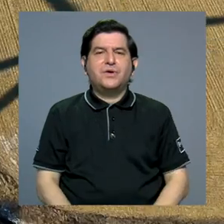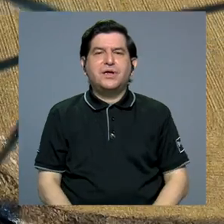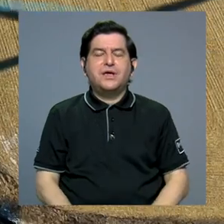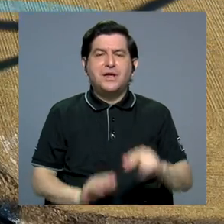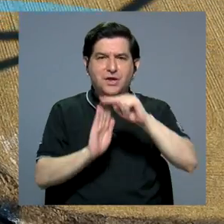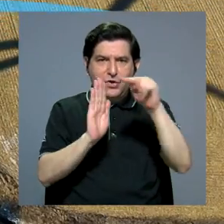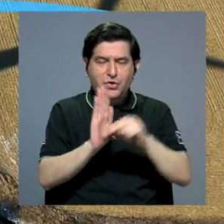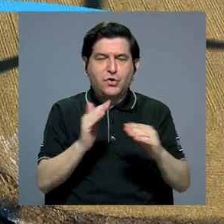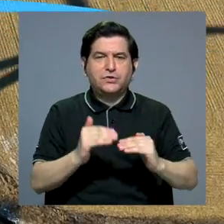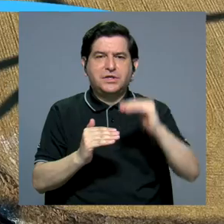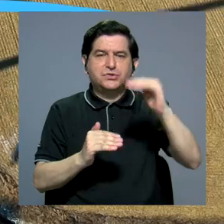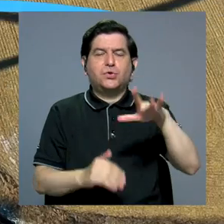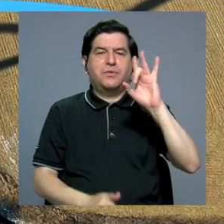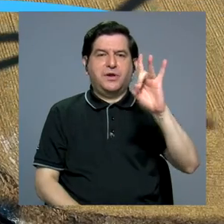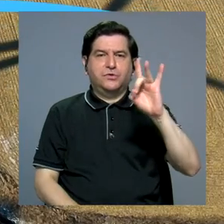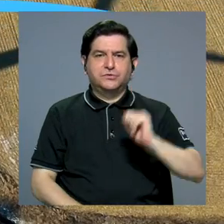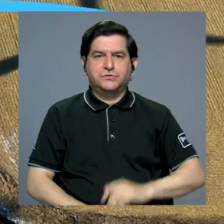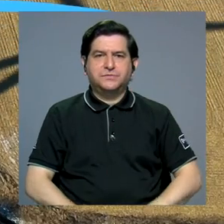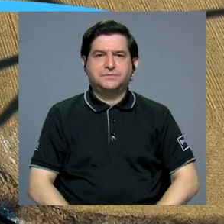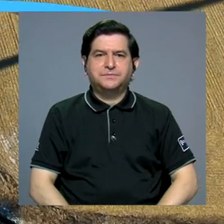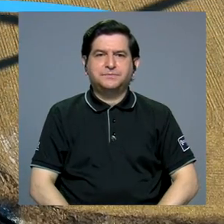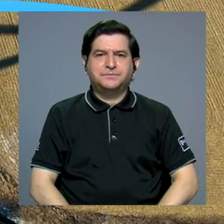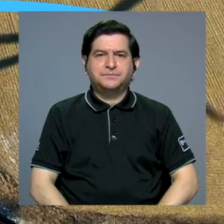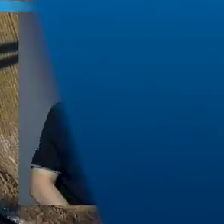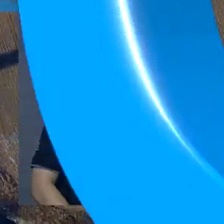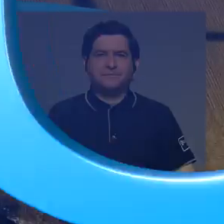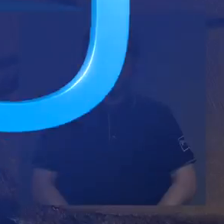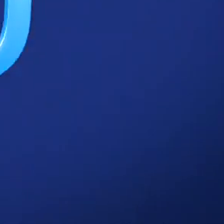y tener un promedio total superior a 8.